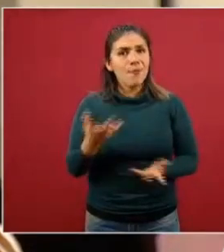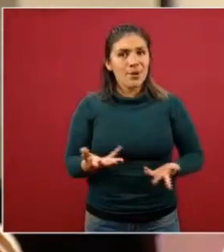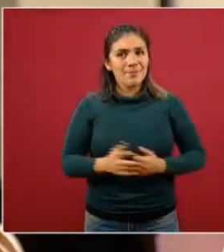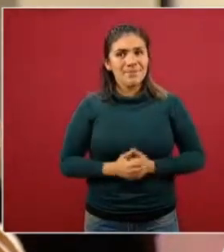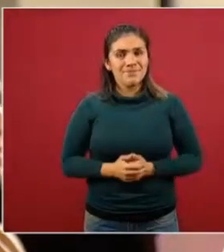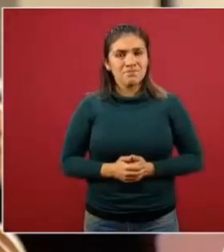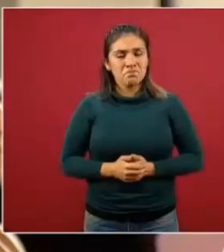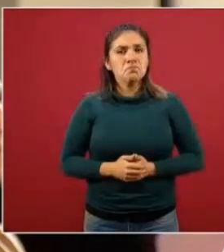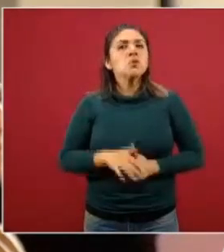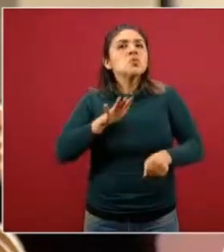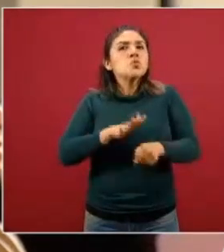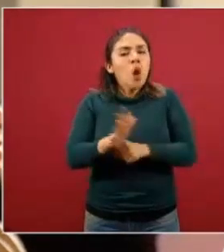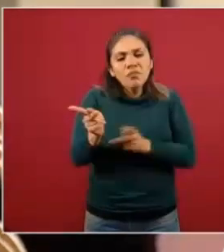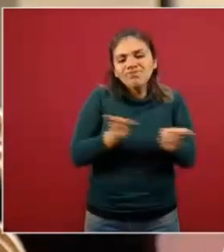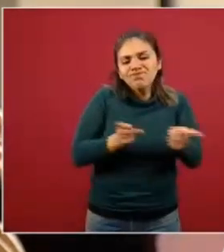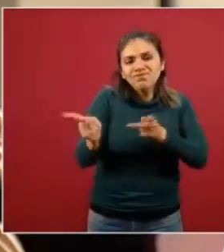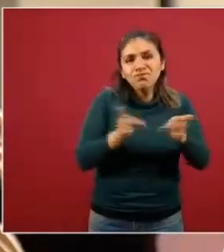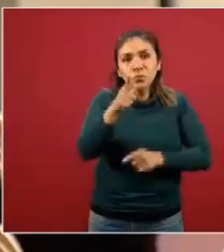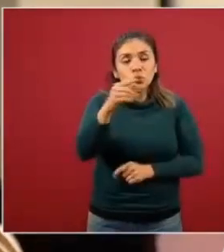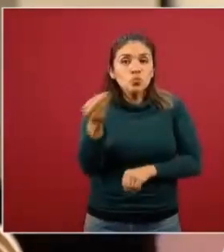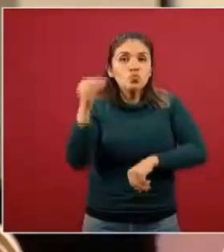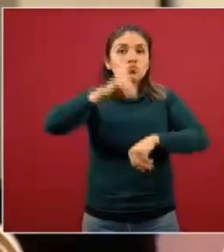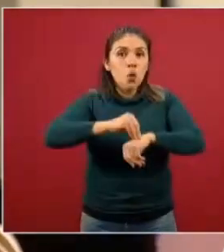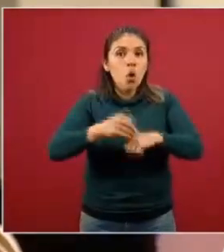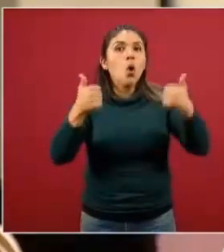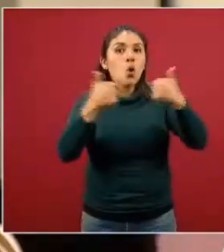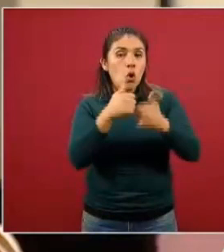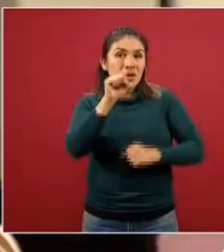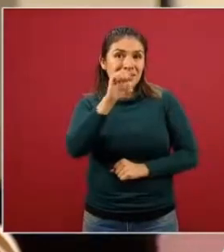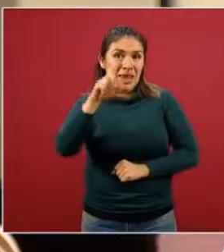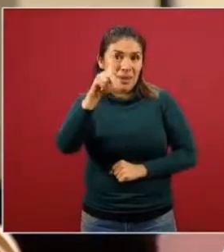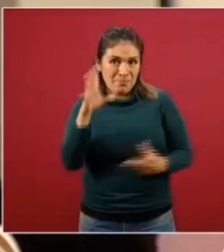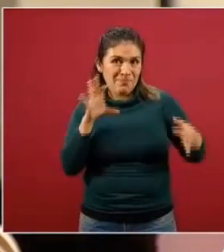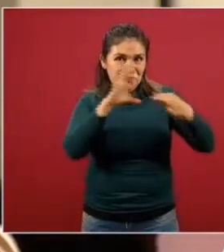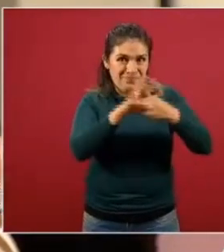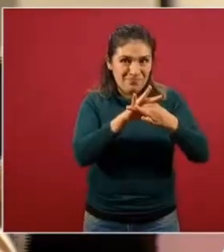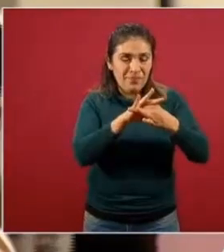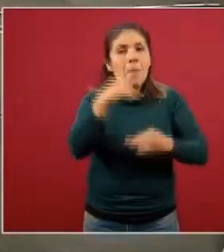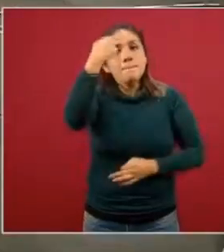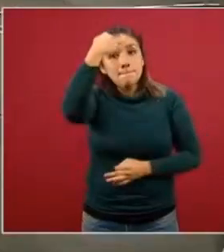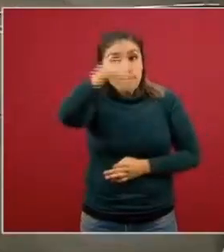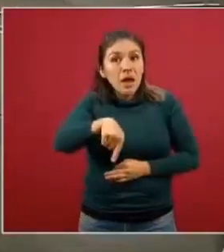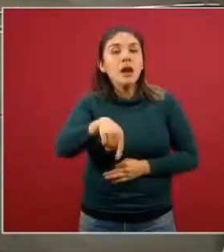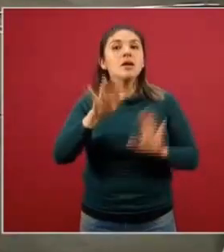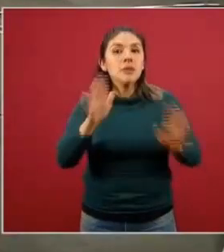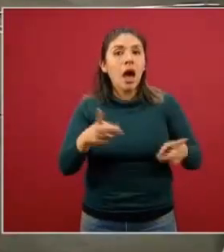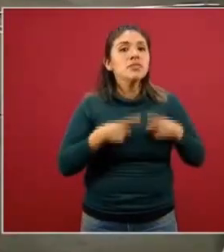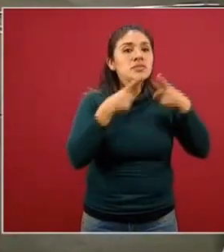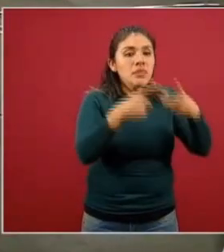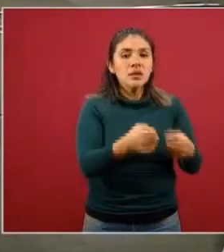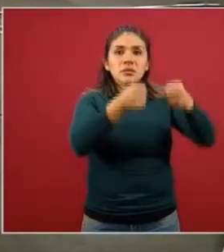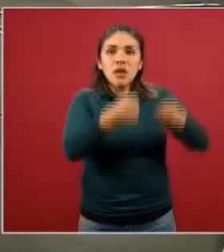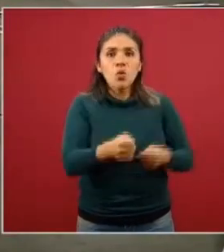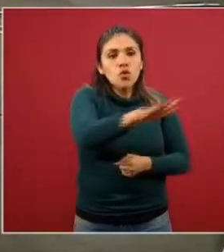¿Qué protocolos van a implementar ustedes junto con la Secretaría de Educación Pública para que se les brinde la seguridad